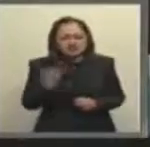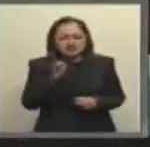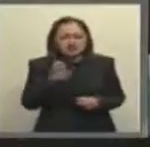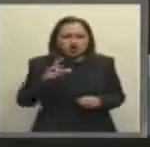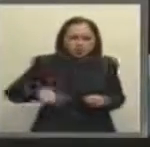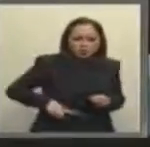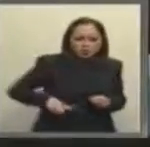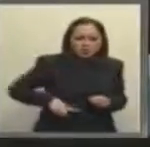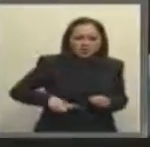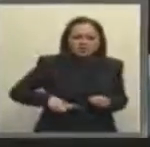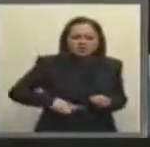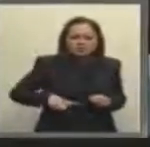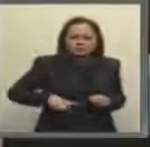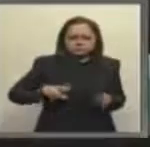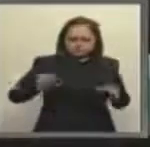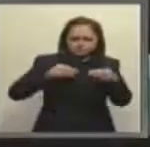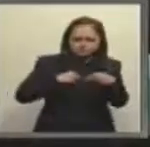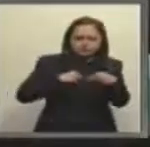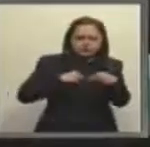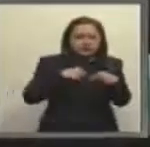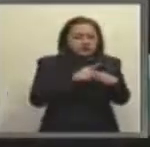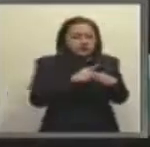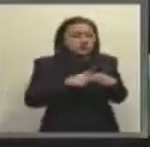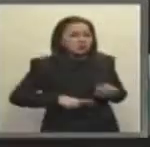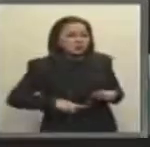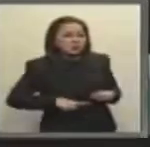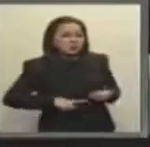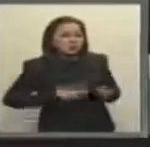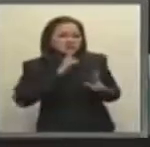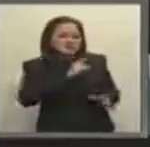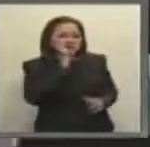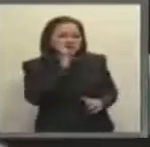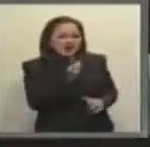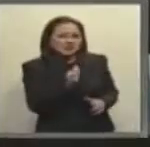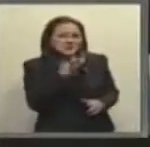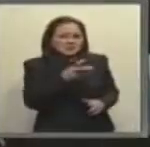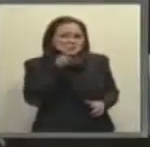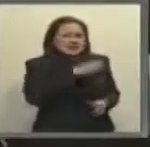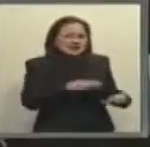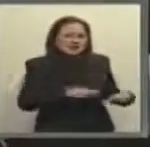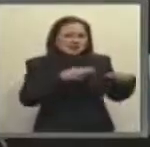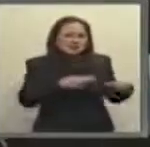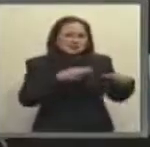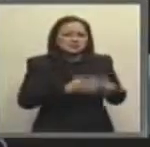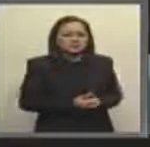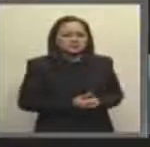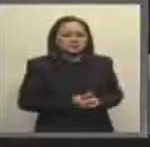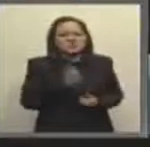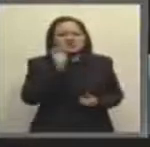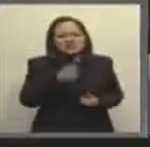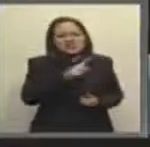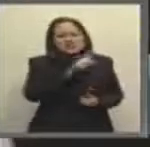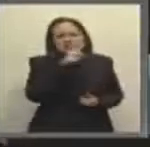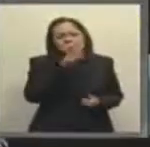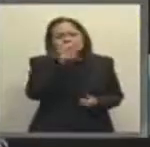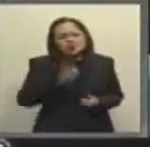Si el Estado no va a responder si algo sucede con ese mal negocio. Y decían que era 100% estatal. ¿Para qué?